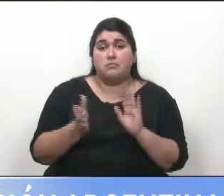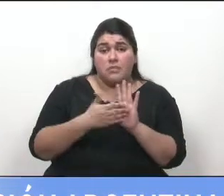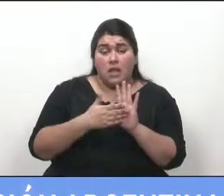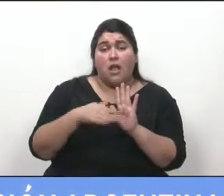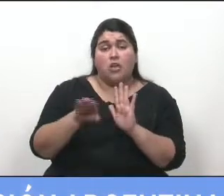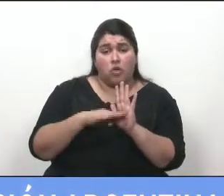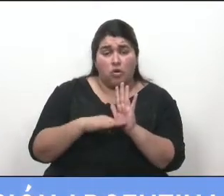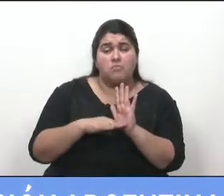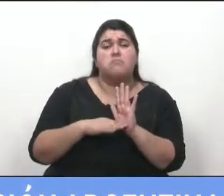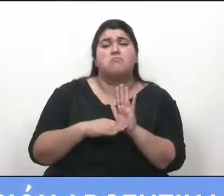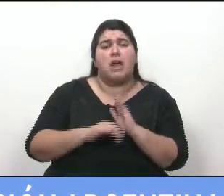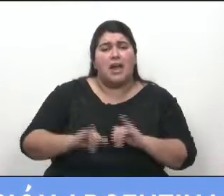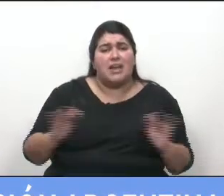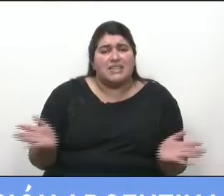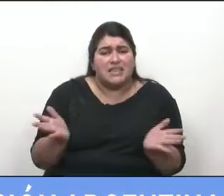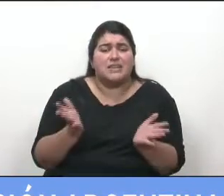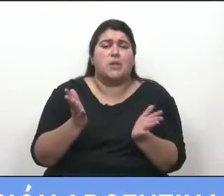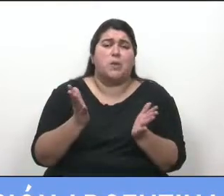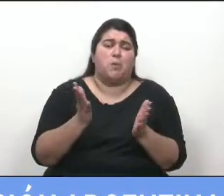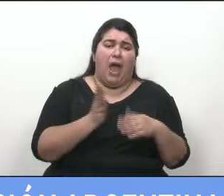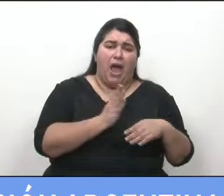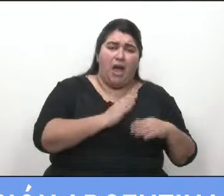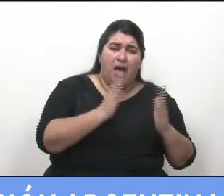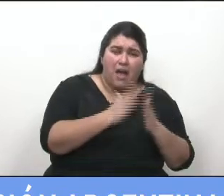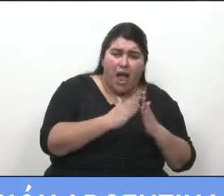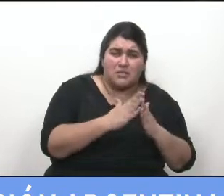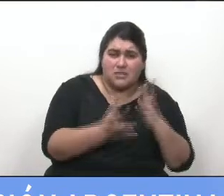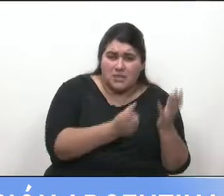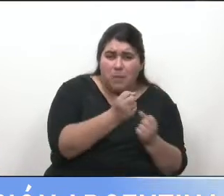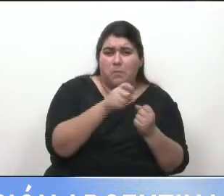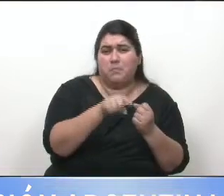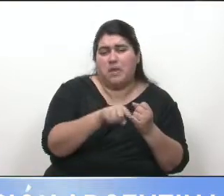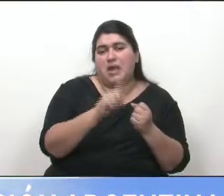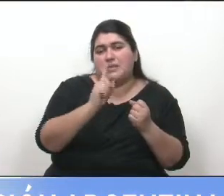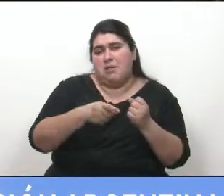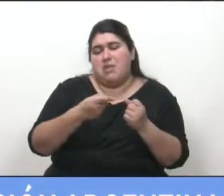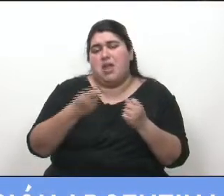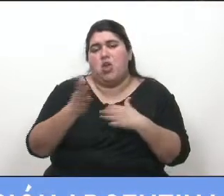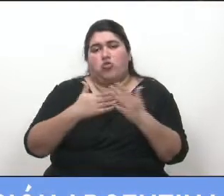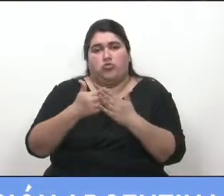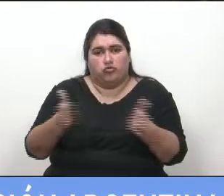la construcción y el acceso a la vivienda procurando dirigir recursos a estos desarrollos.